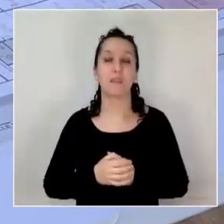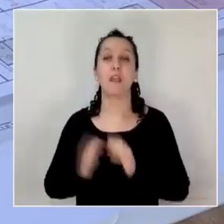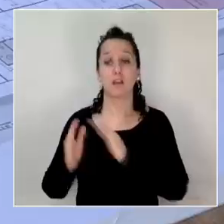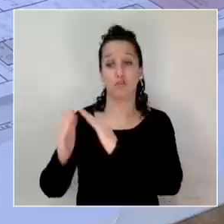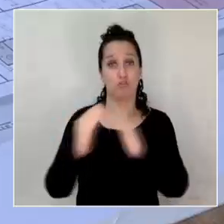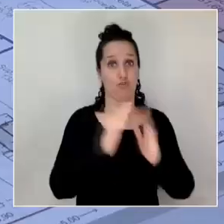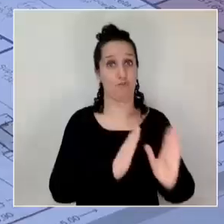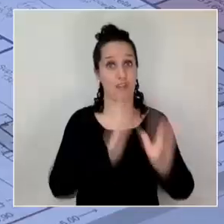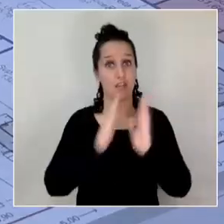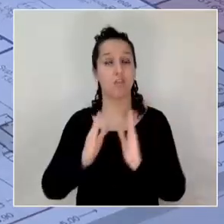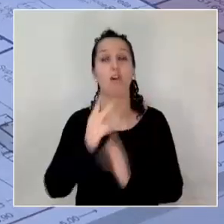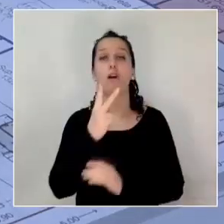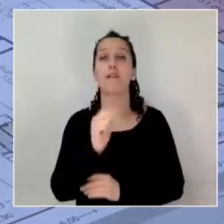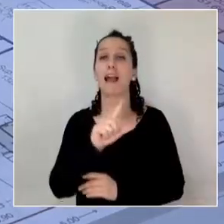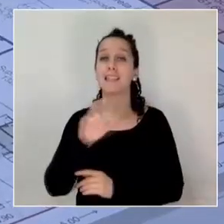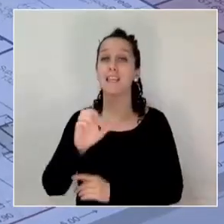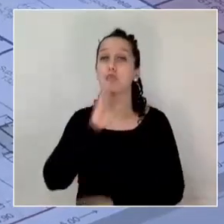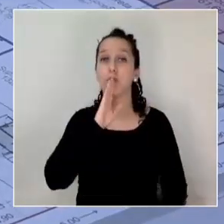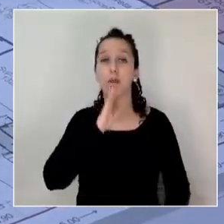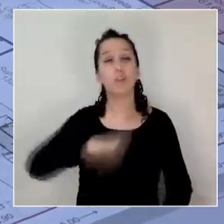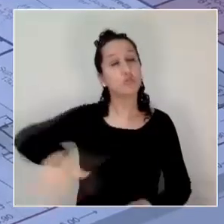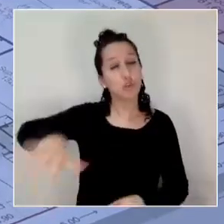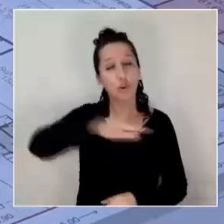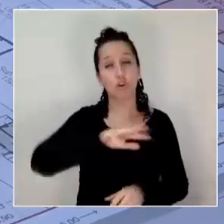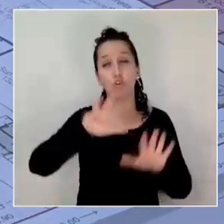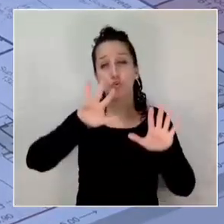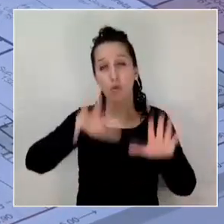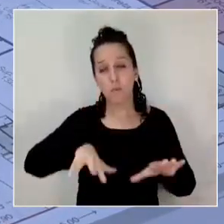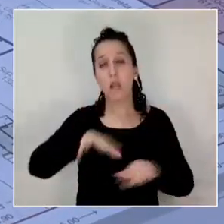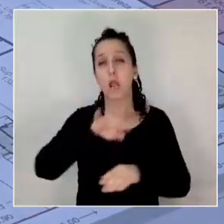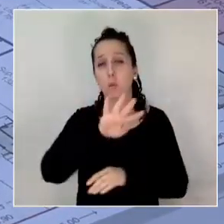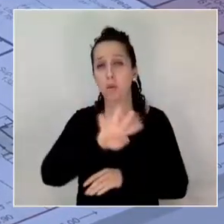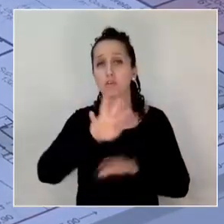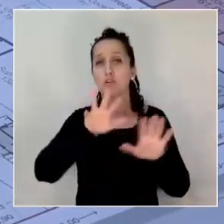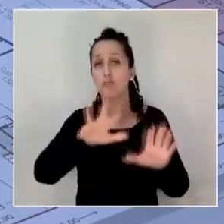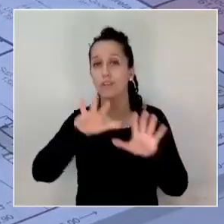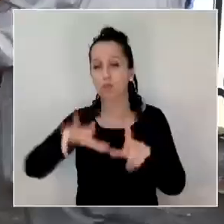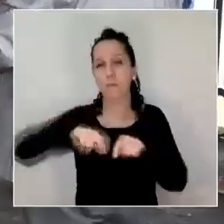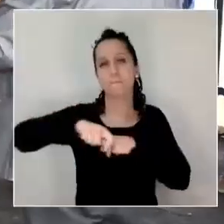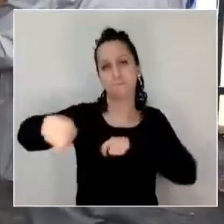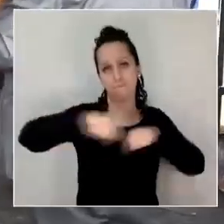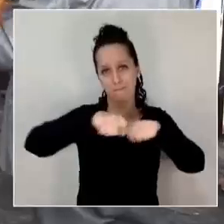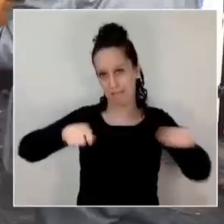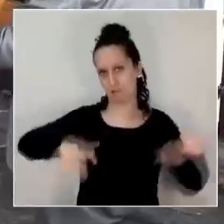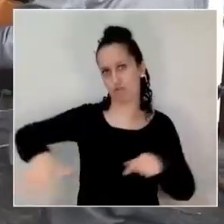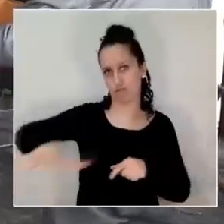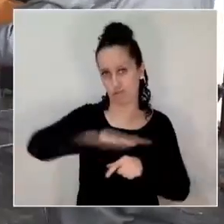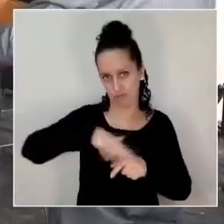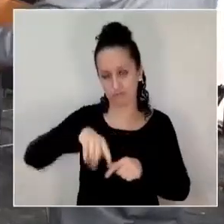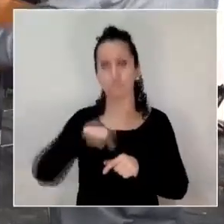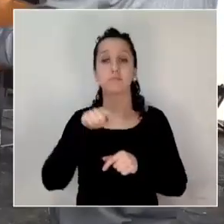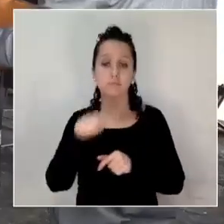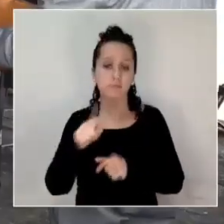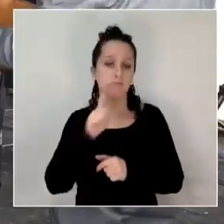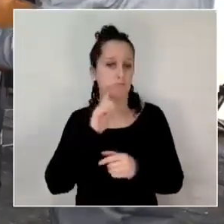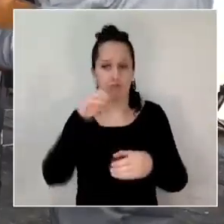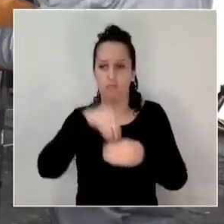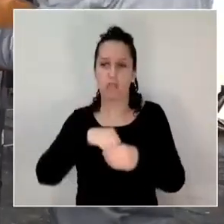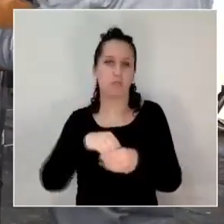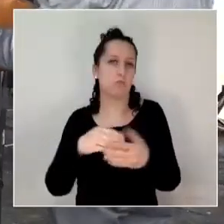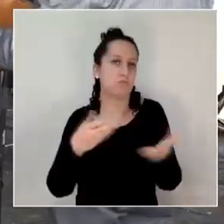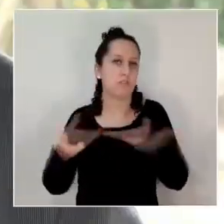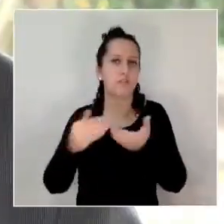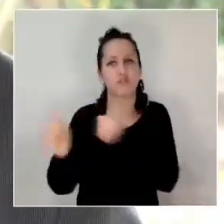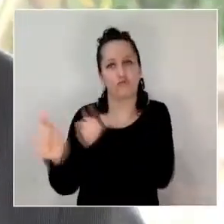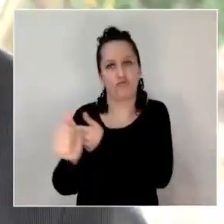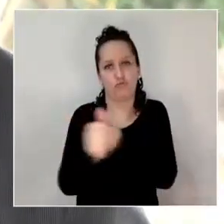Tucapel se emplaza en un terreno total de 9.499 metros cuadrados, el que cuenta con diversos servicios a su alrededor,